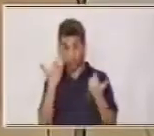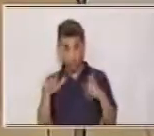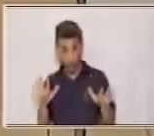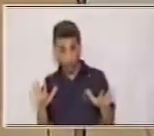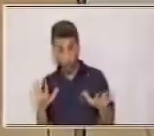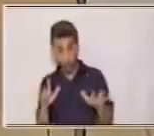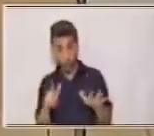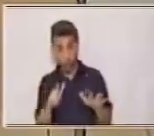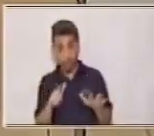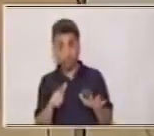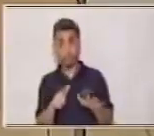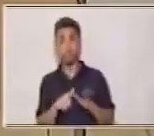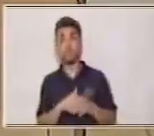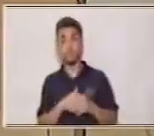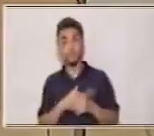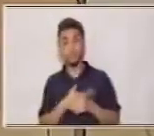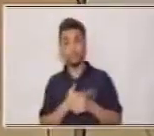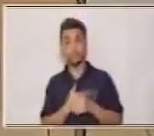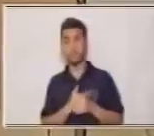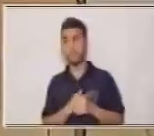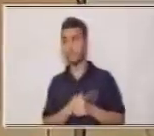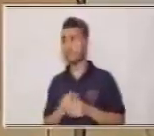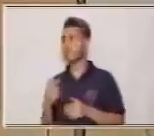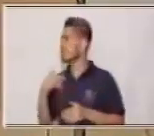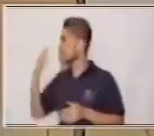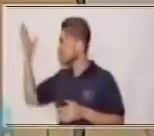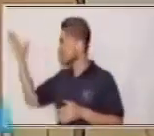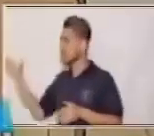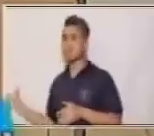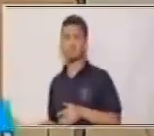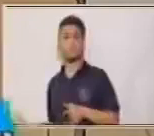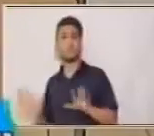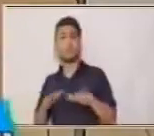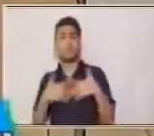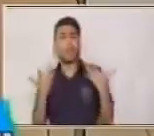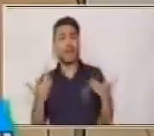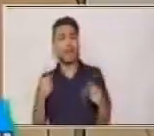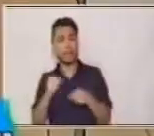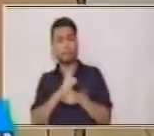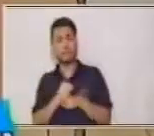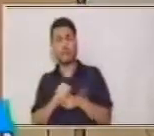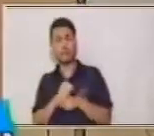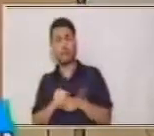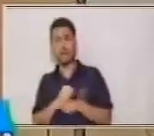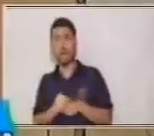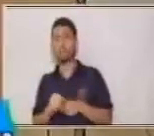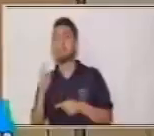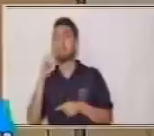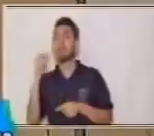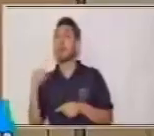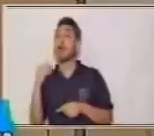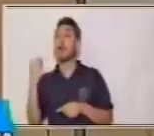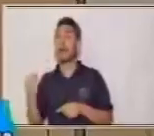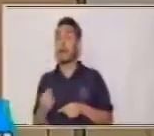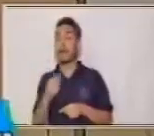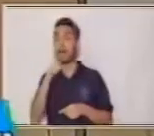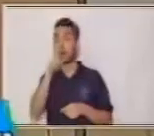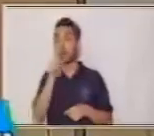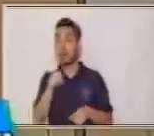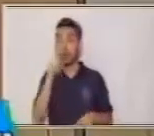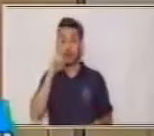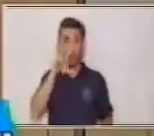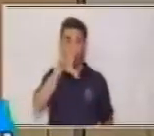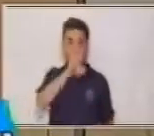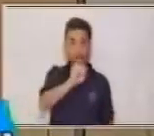Ahora bien, ¿para qué nos van a servir estos ejercicios? Estos ejercicios nos van a servir para encontrar